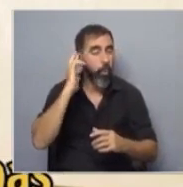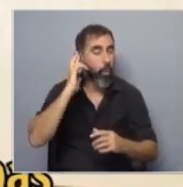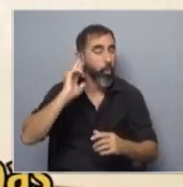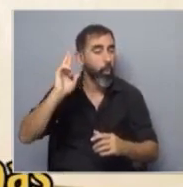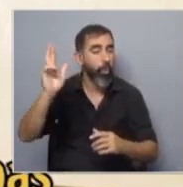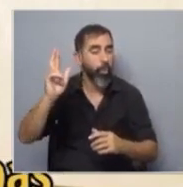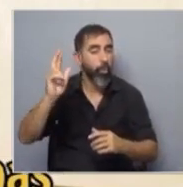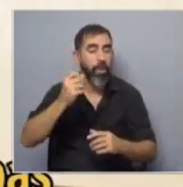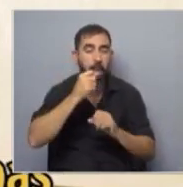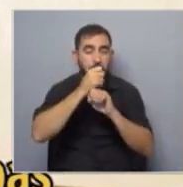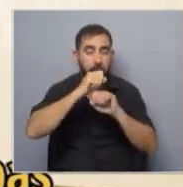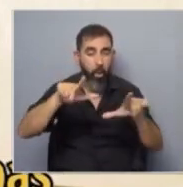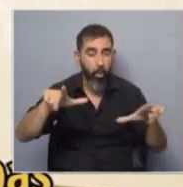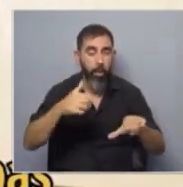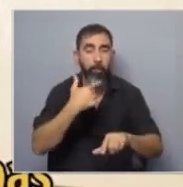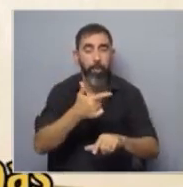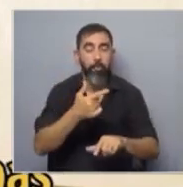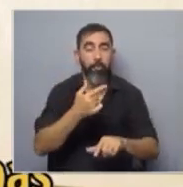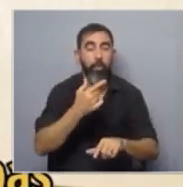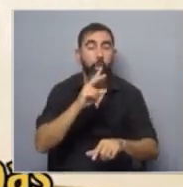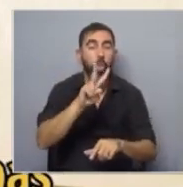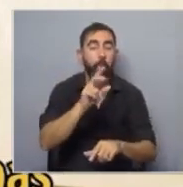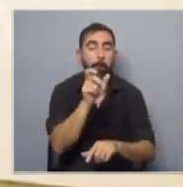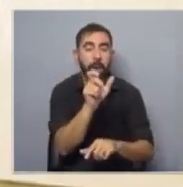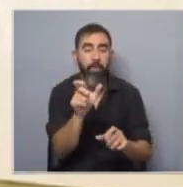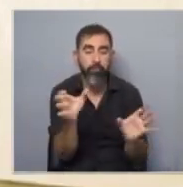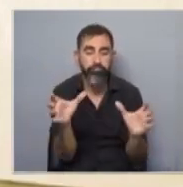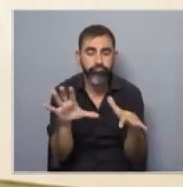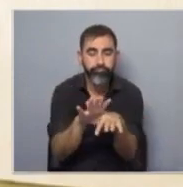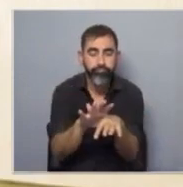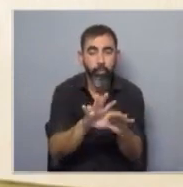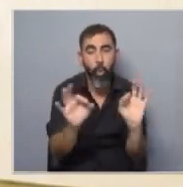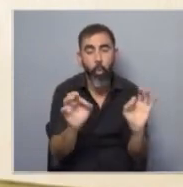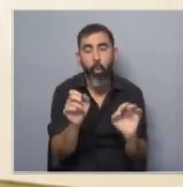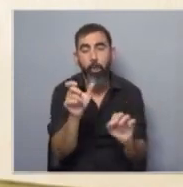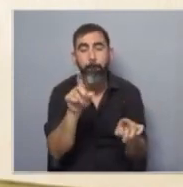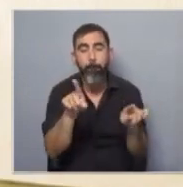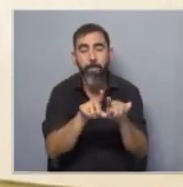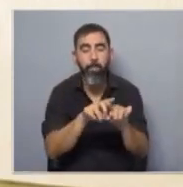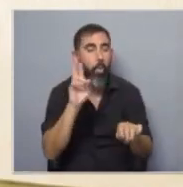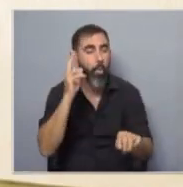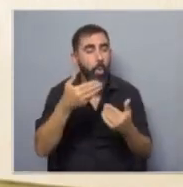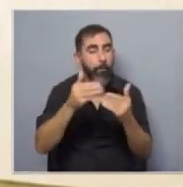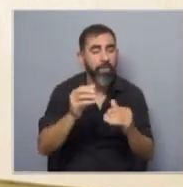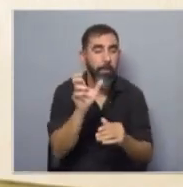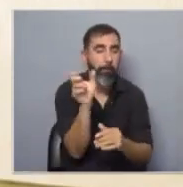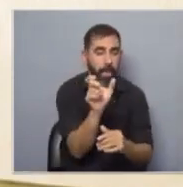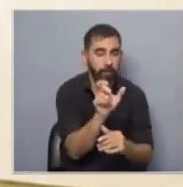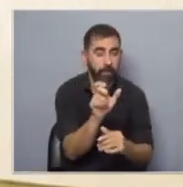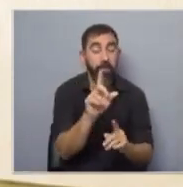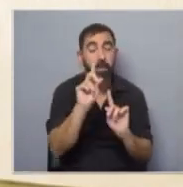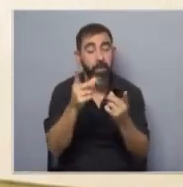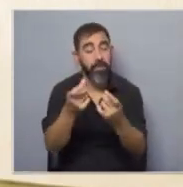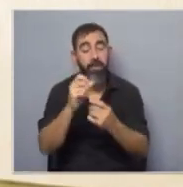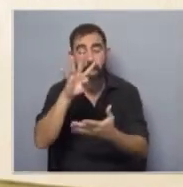sonidos de la lengua por ejemplo en decir si dos palabras riman o si dos palabras empiezan con el mismo sonido. Lo otro que necesitas